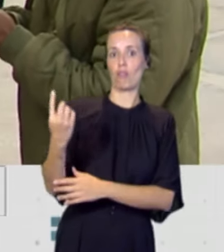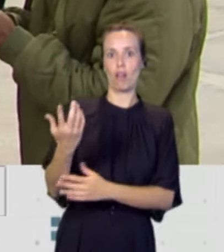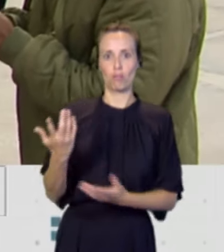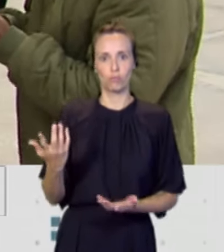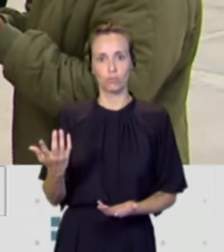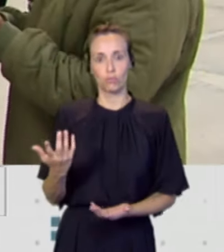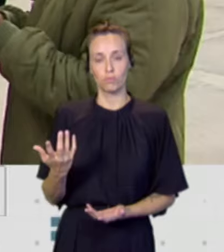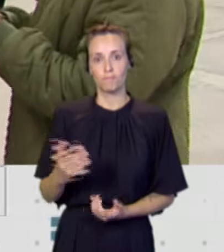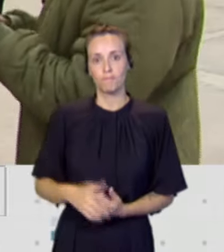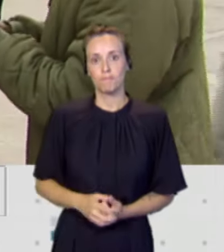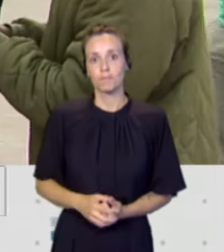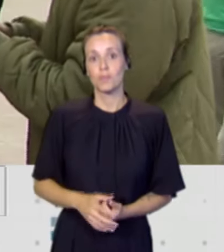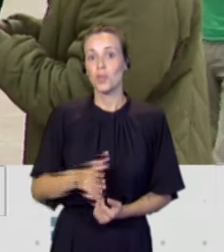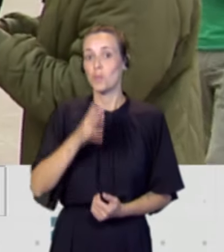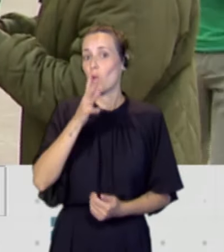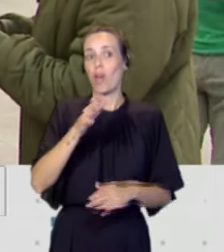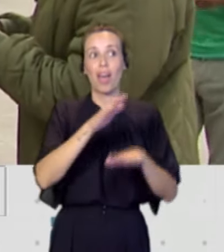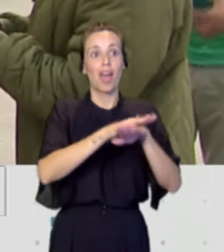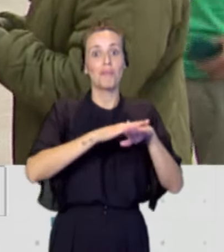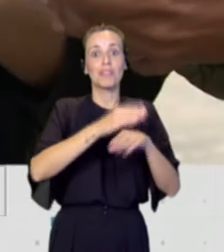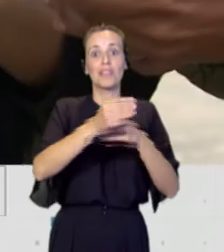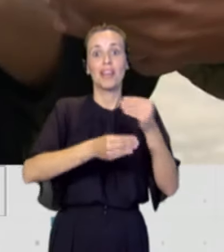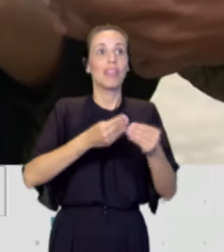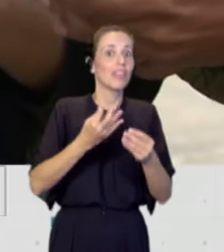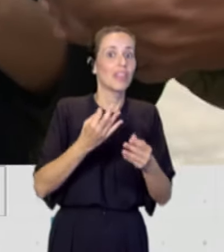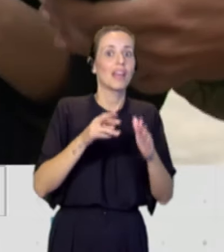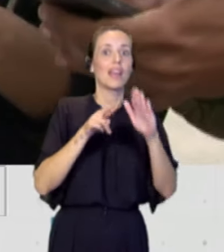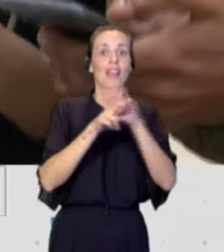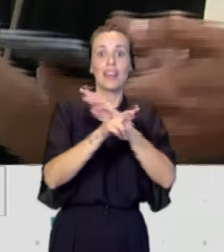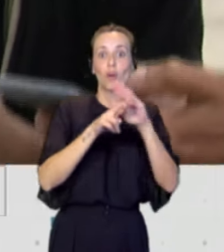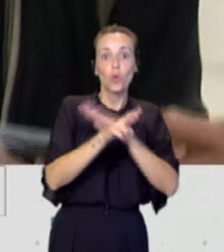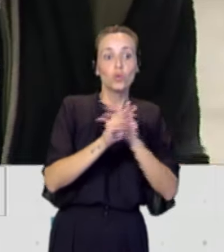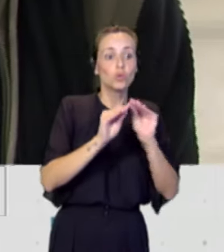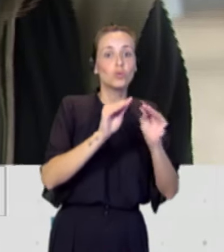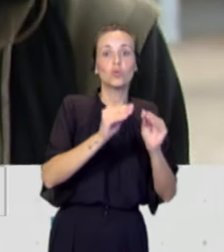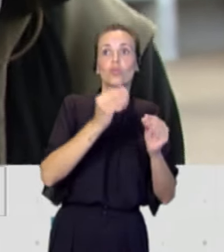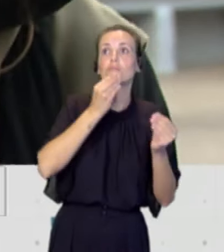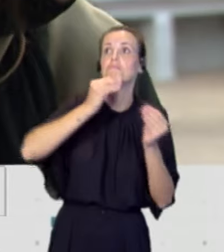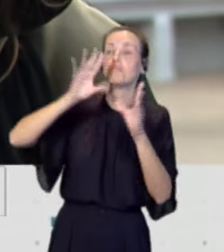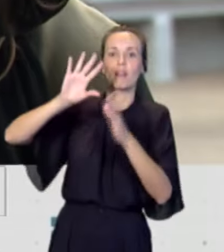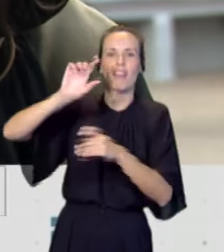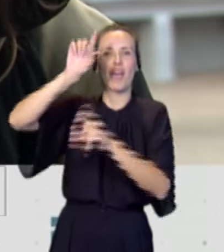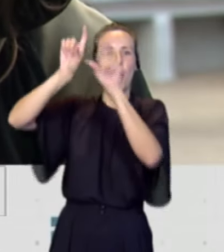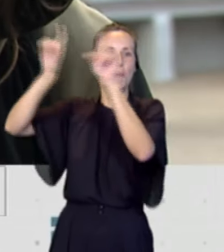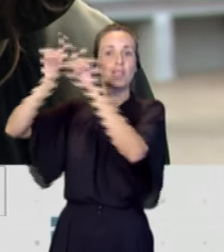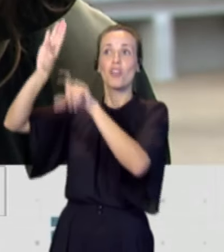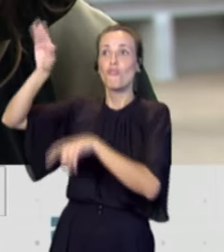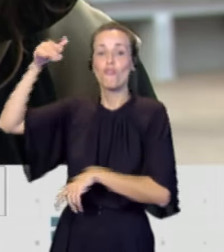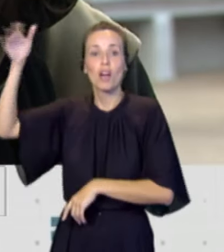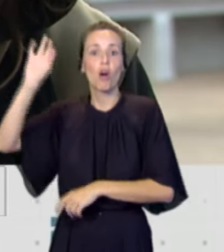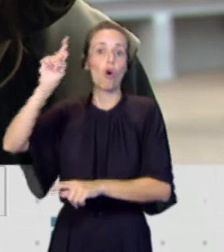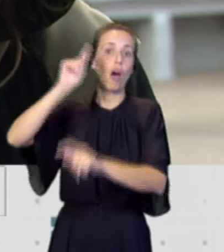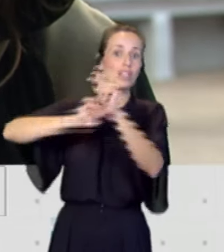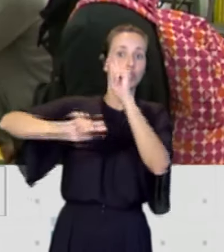delegan la gestión de los recursos a empresas y ONG que no siempre mantienen las condiciones de los trabajadores.